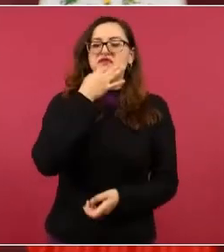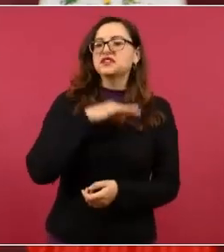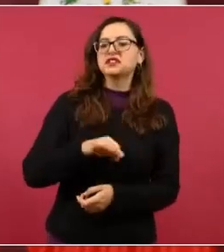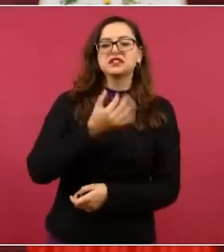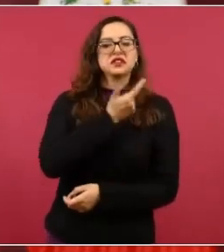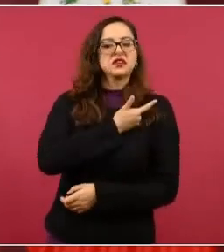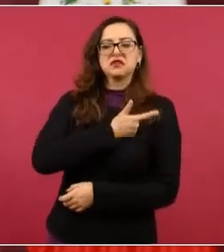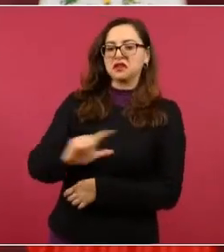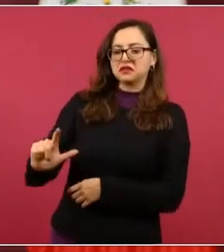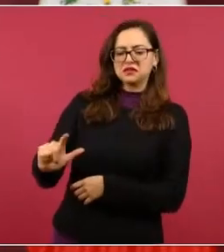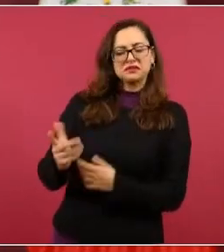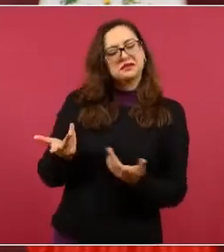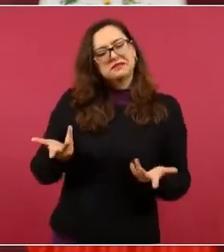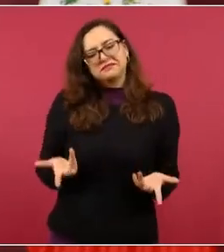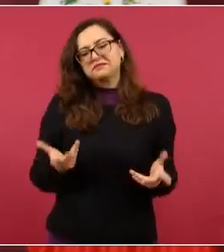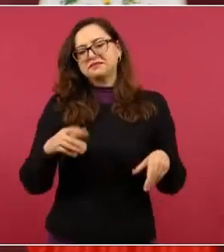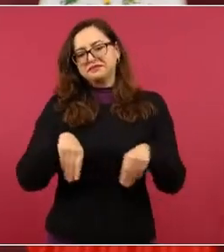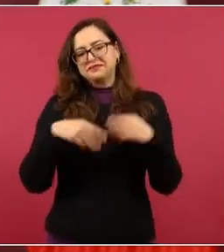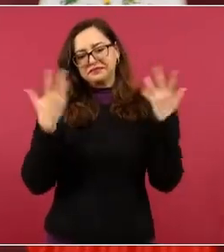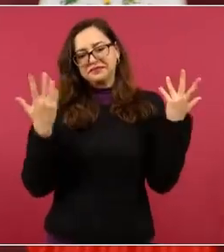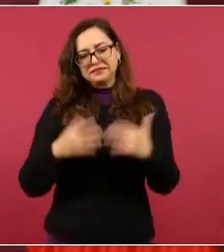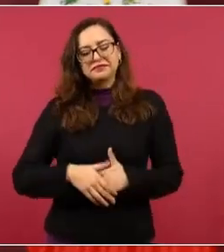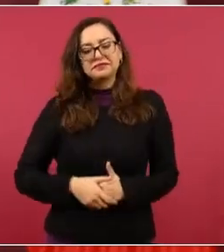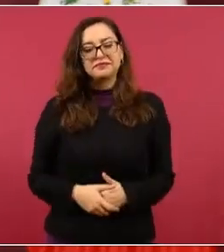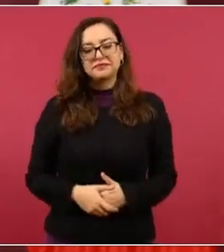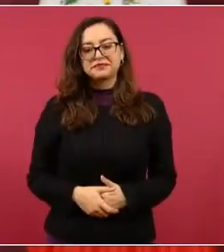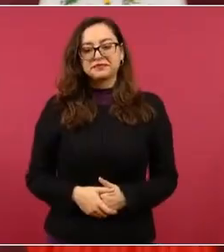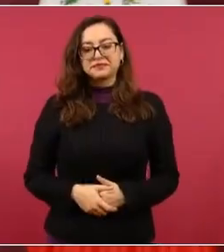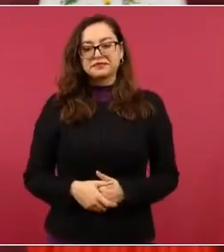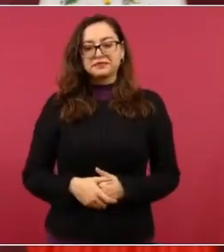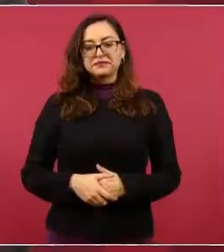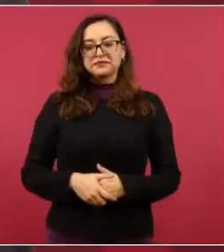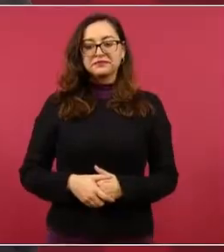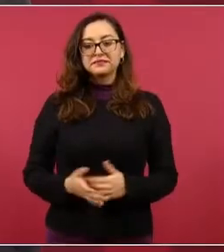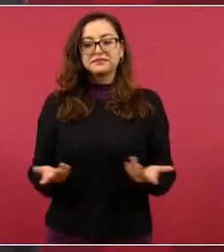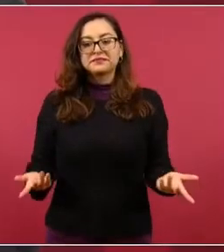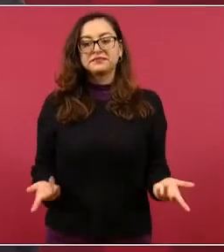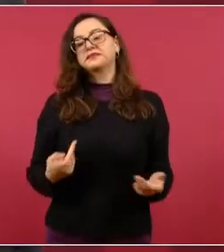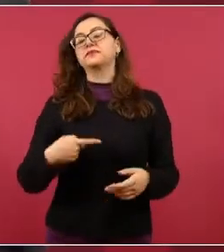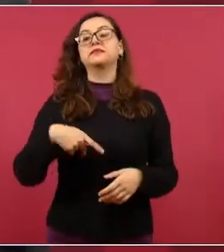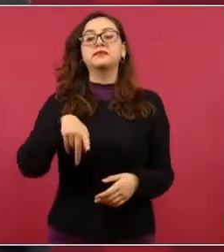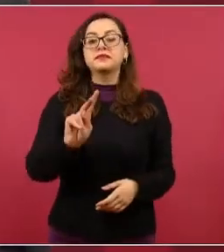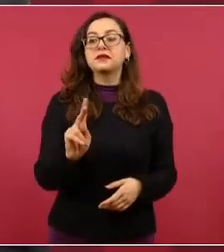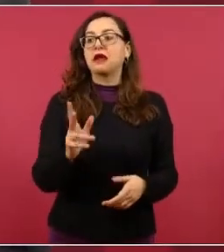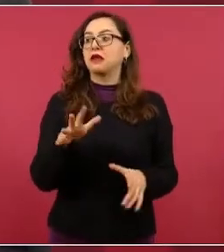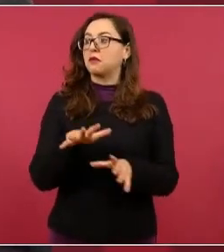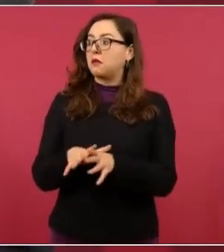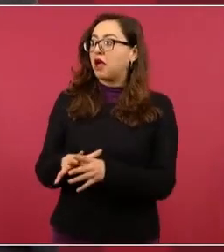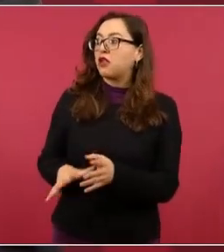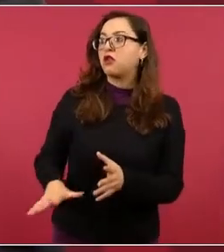pero no pueden detener un festejo